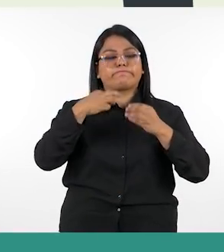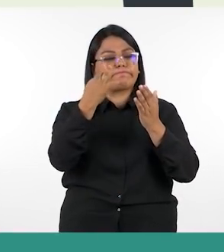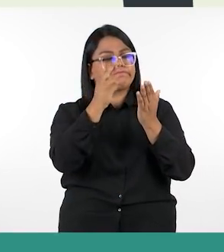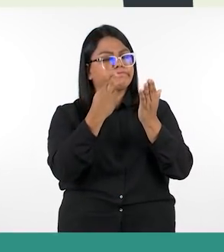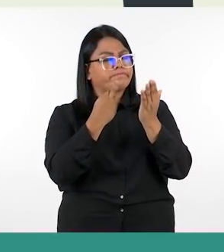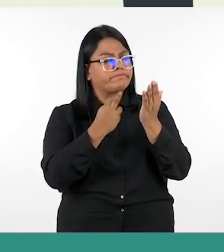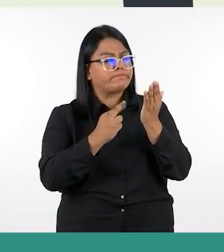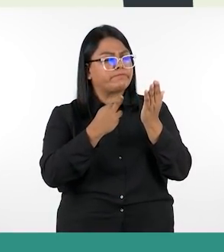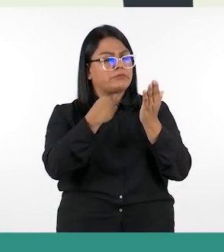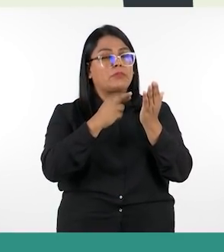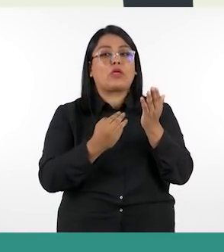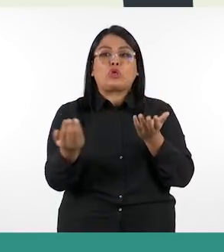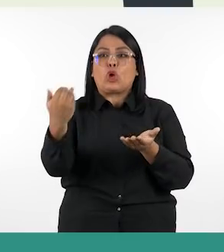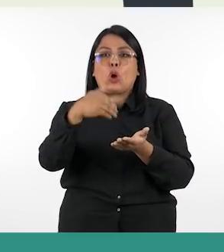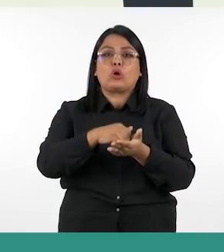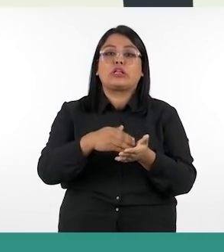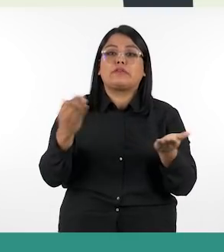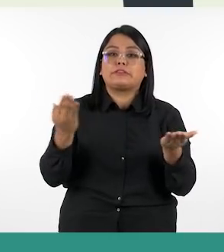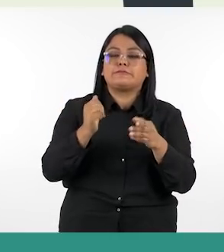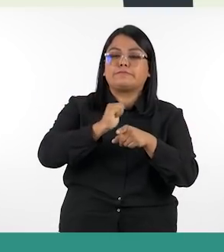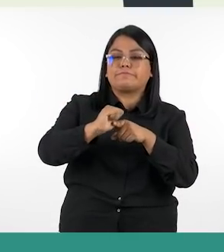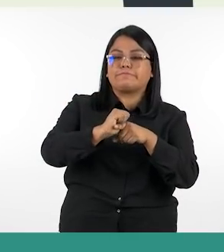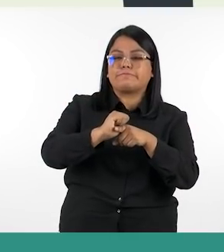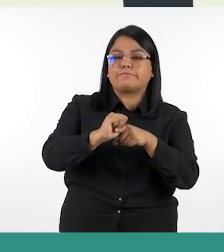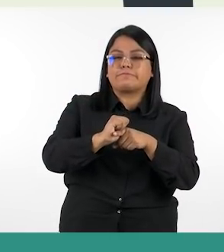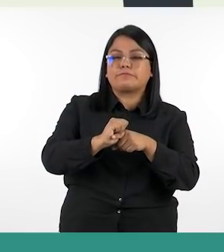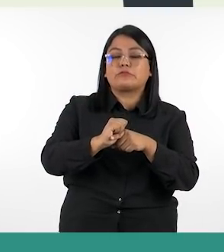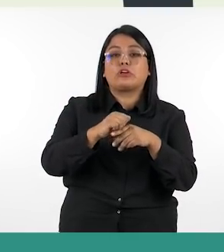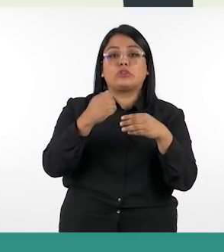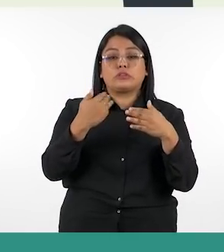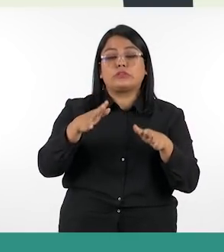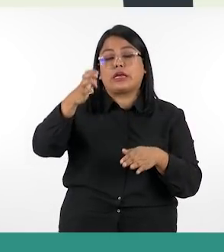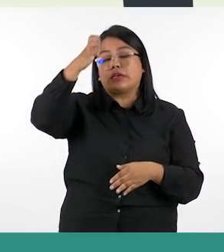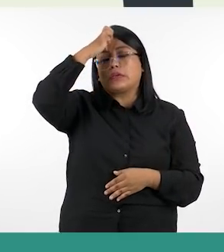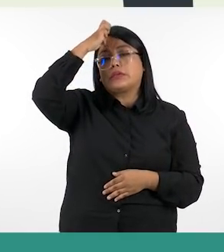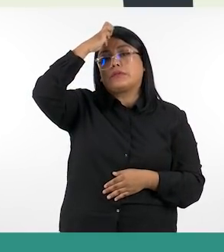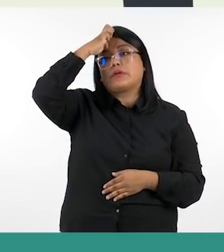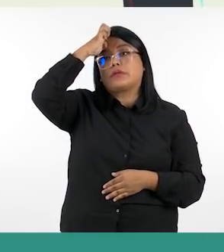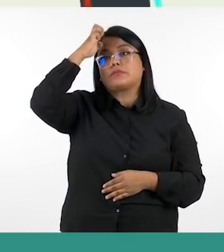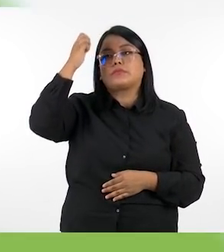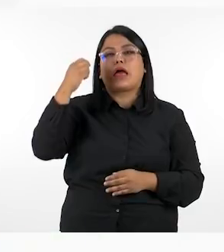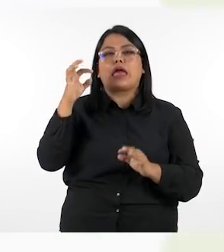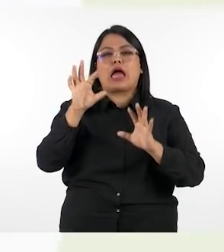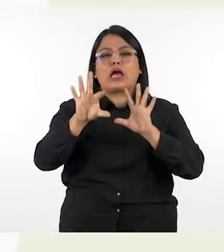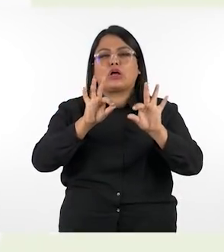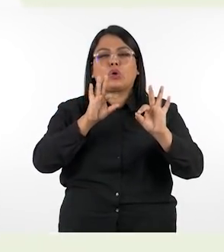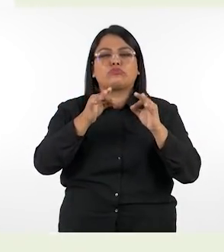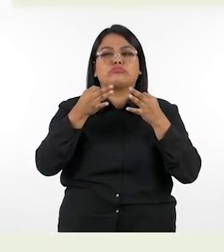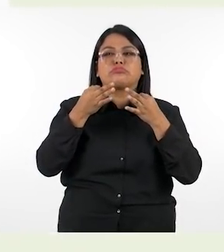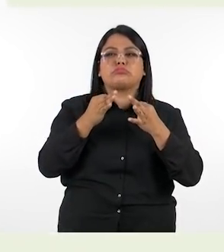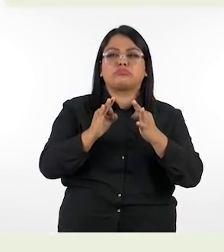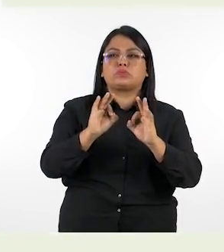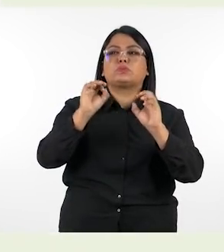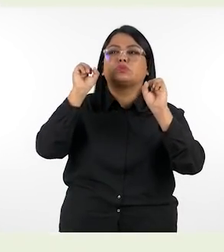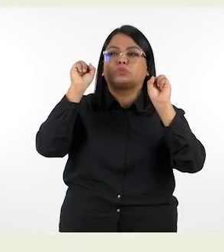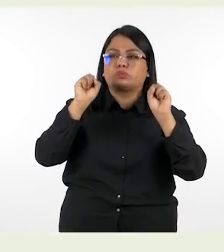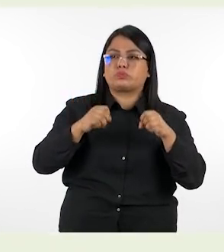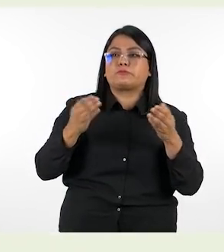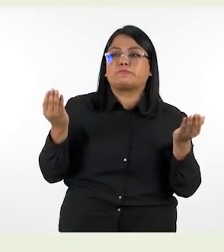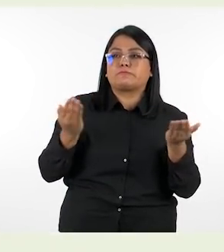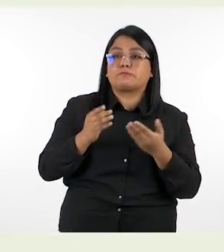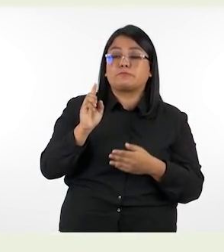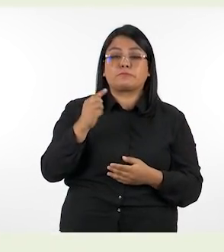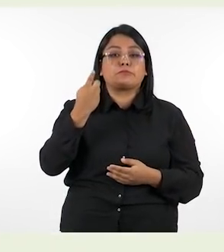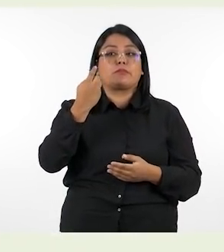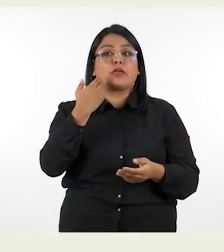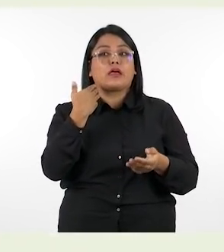autocorrección y realizar nuevamente el ejercicio cuando se hayan equivocado hay algunas formas en las que se